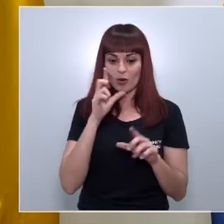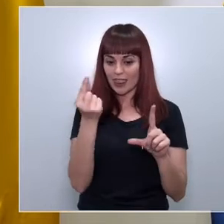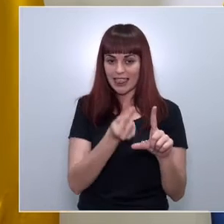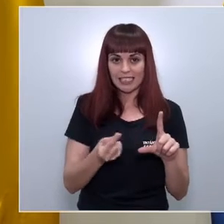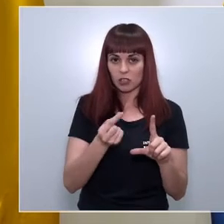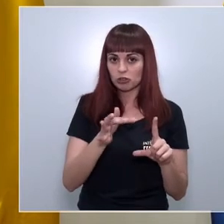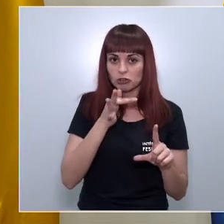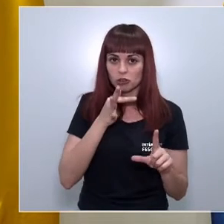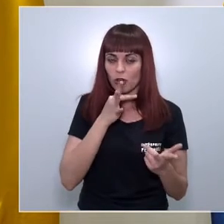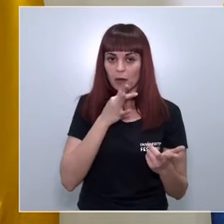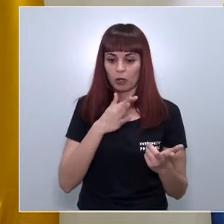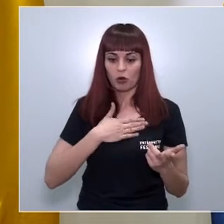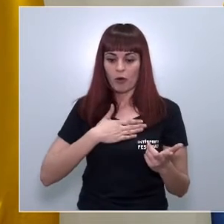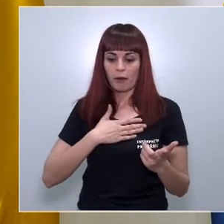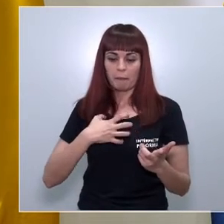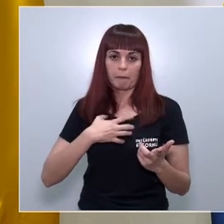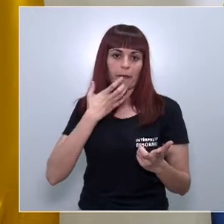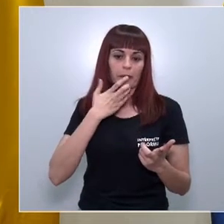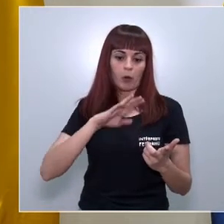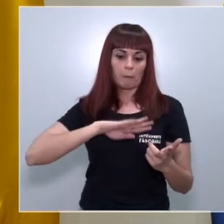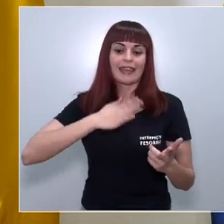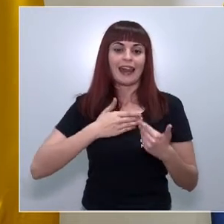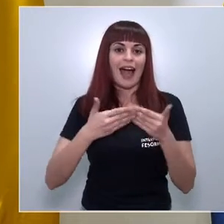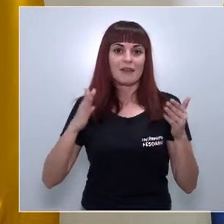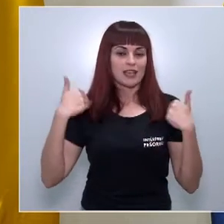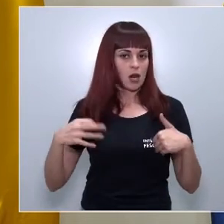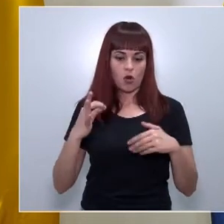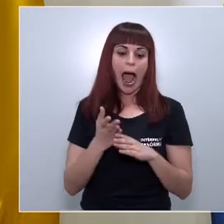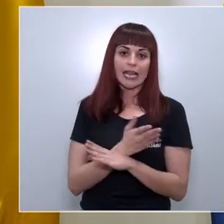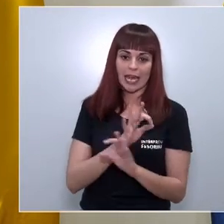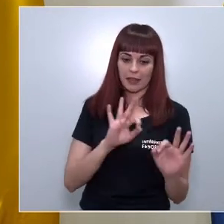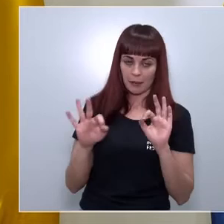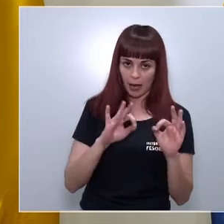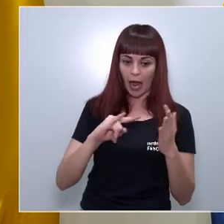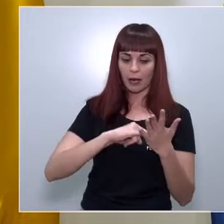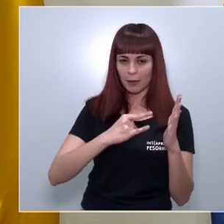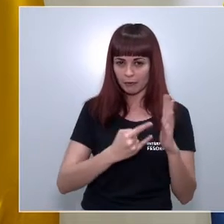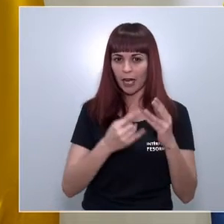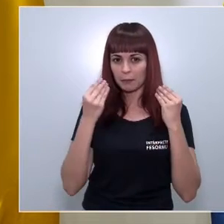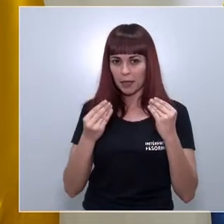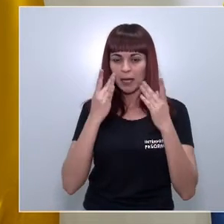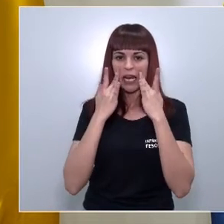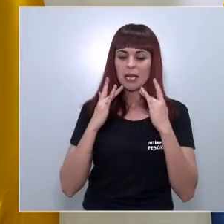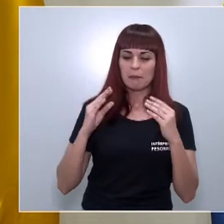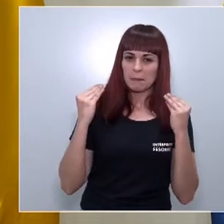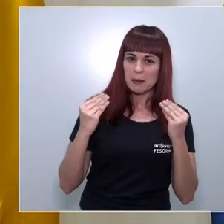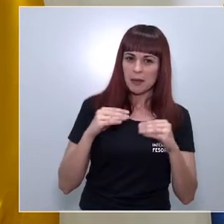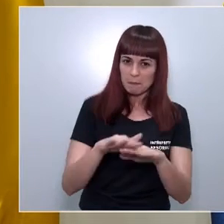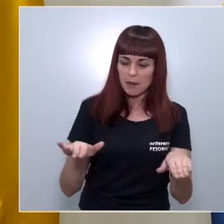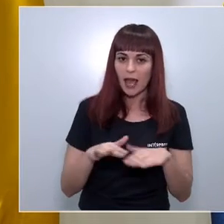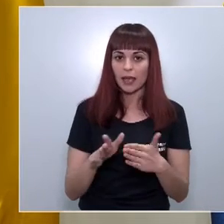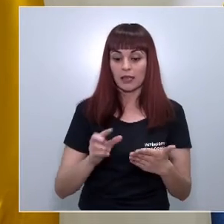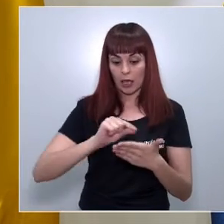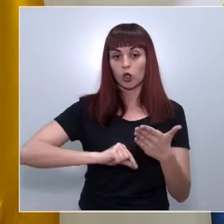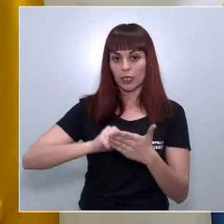porque esto no se puede abrir de día para otro ni de una semana para otra hay hay planes hay que limpiar las playas hay planes de protección hay que contratar a